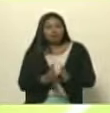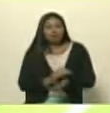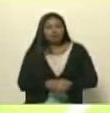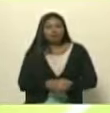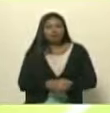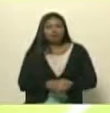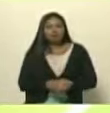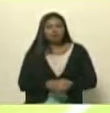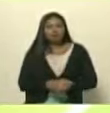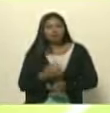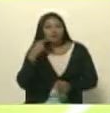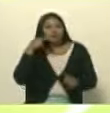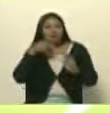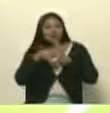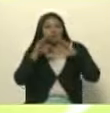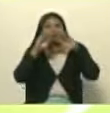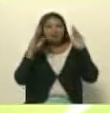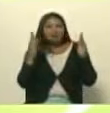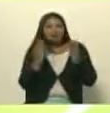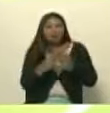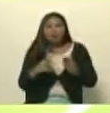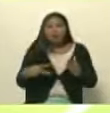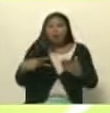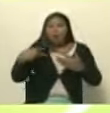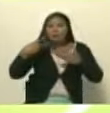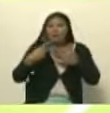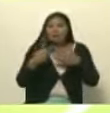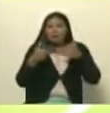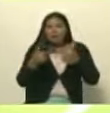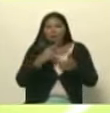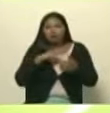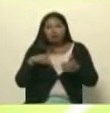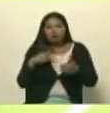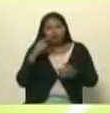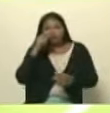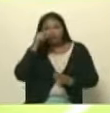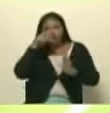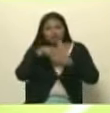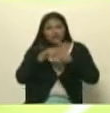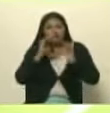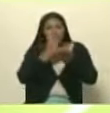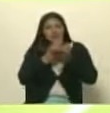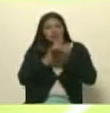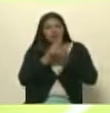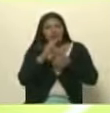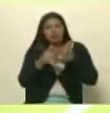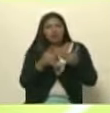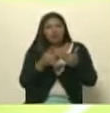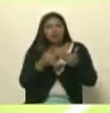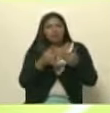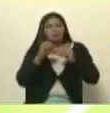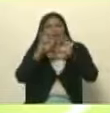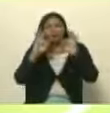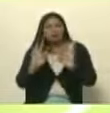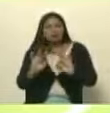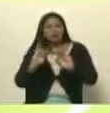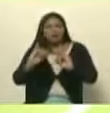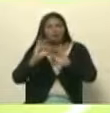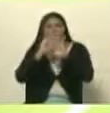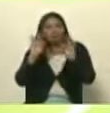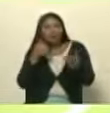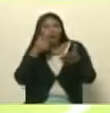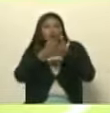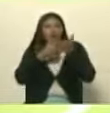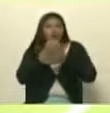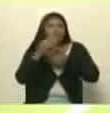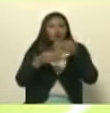Adentrarnos en ese mundo con la valentía con la que nos hemos enfrentado siempre a las corporaciones. Es la misma lucha. Cuando